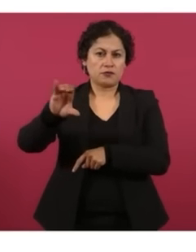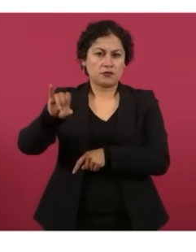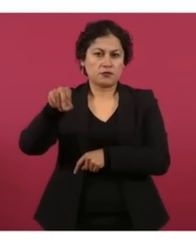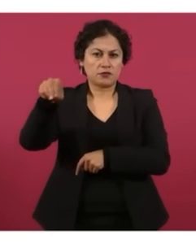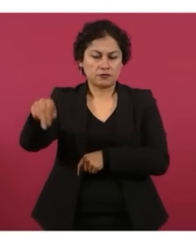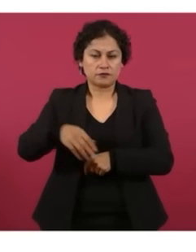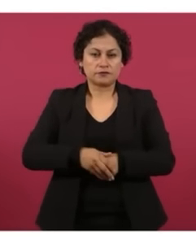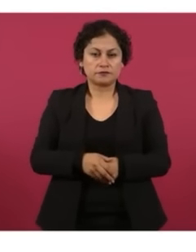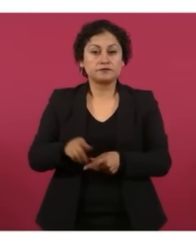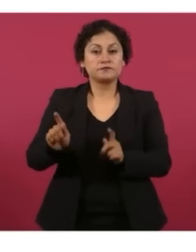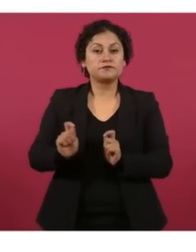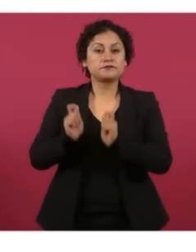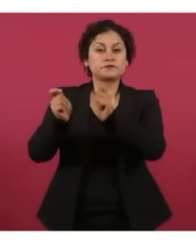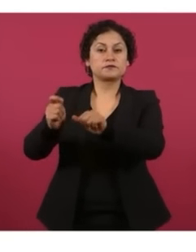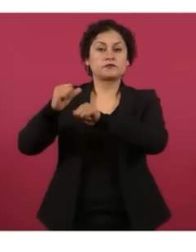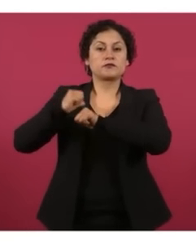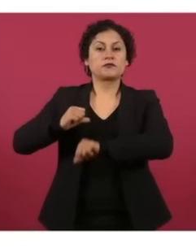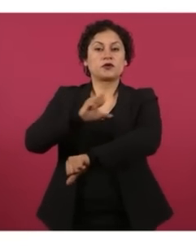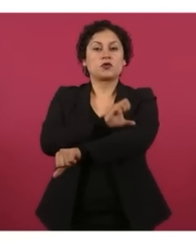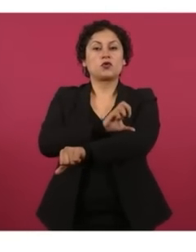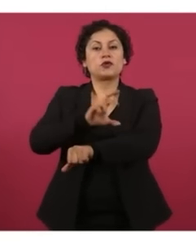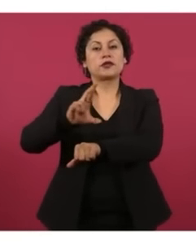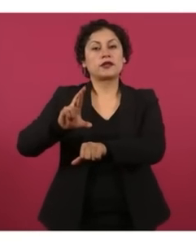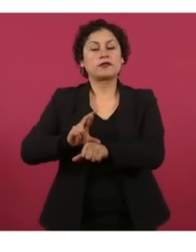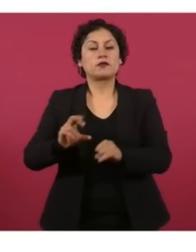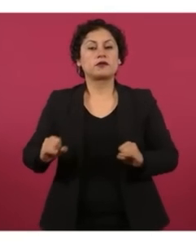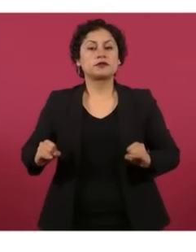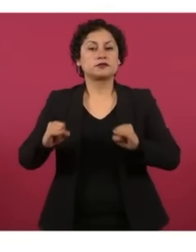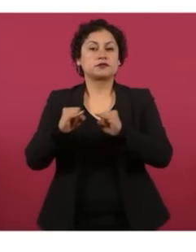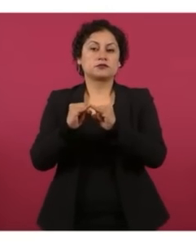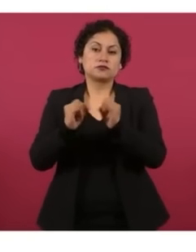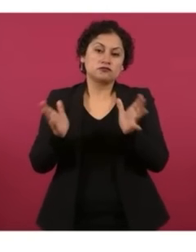cargo coordinador de fortalecimiento institucional,